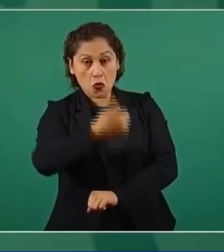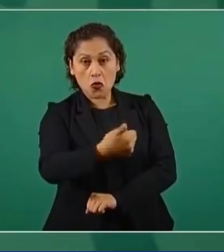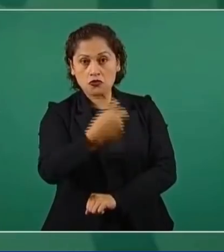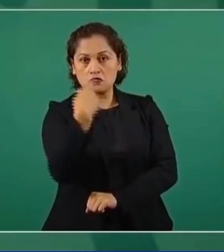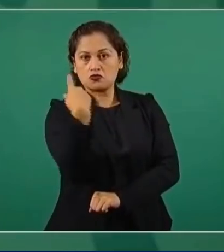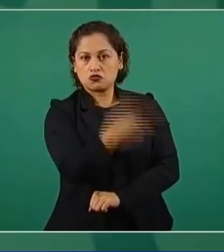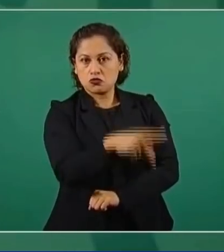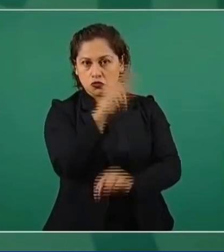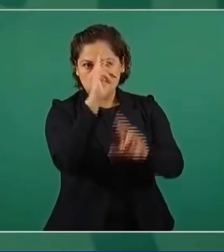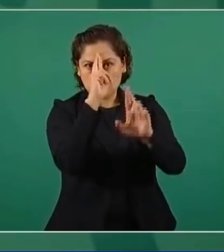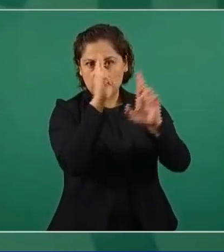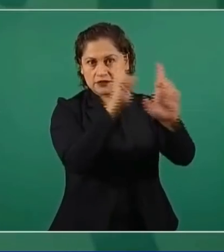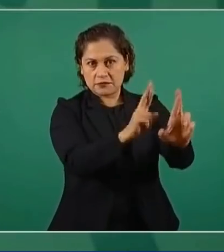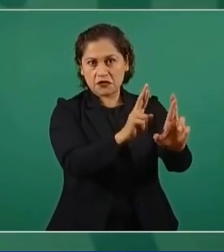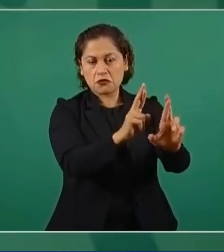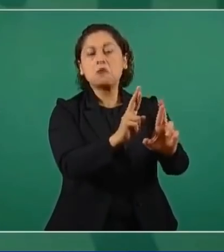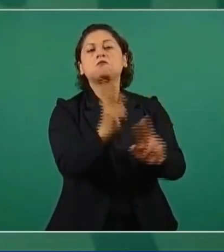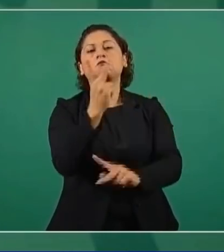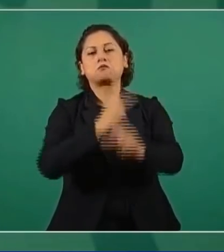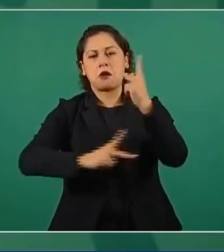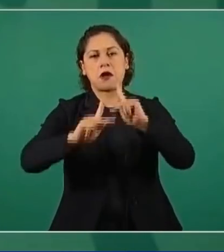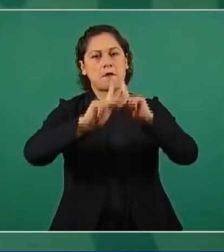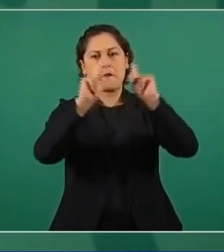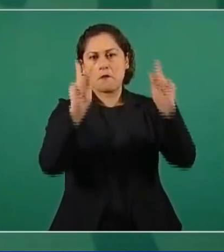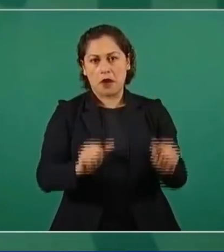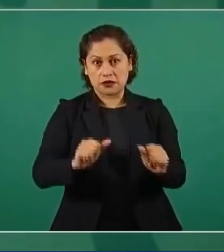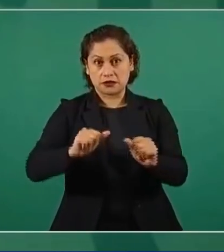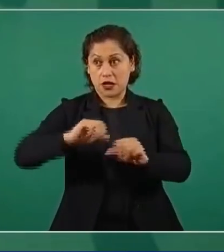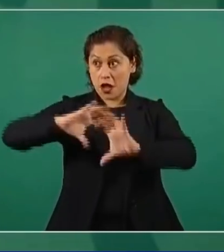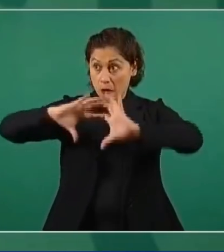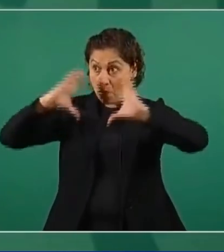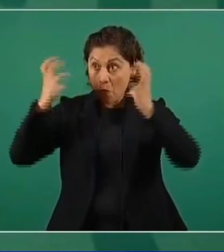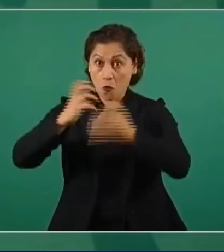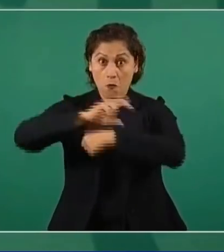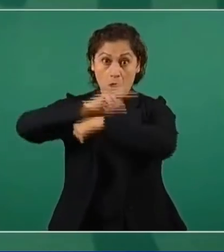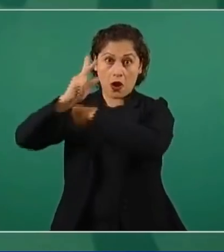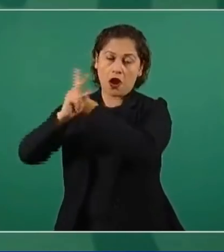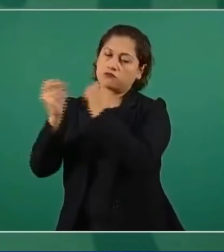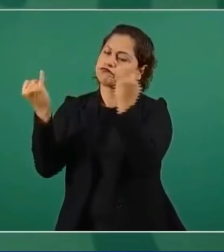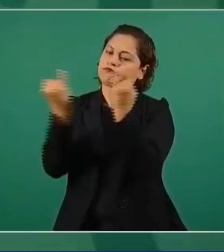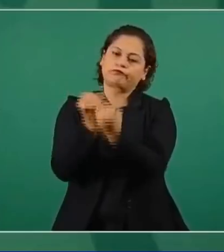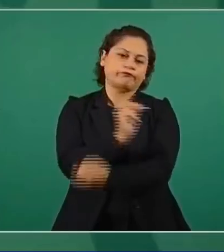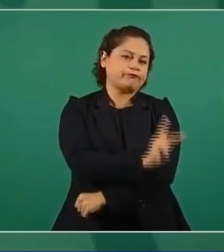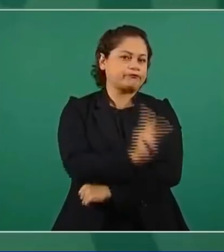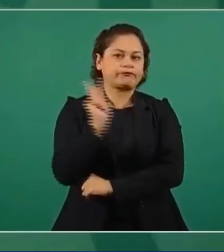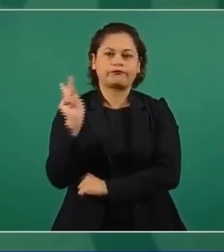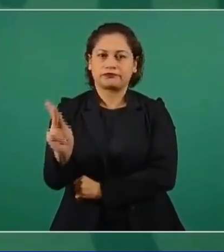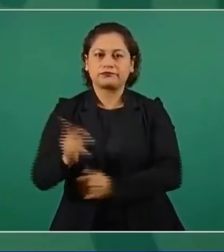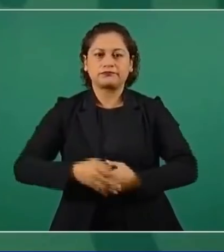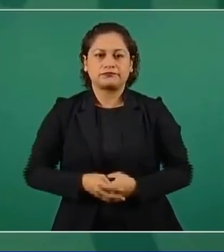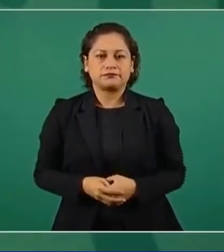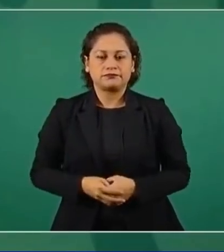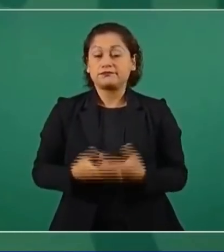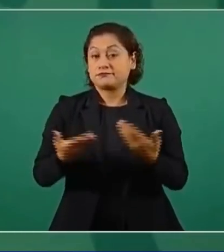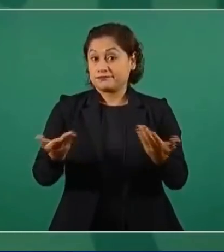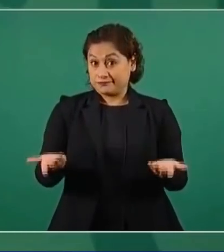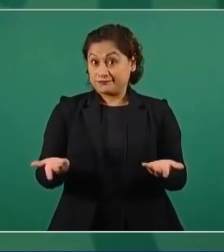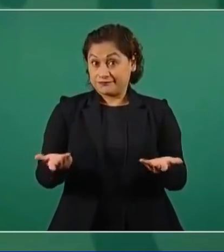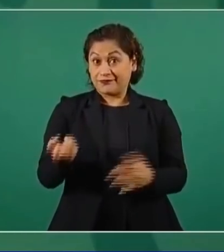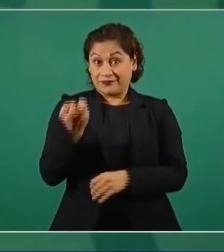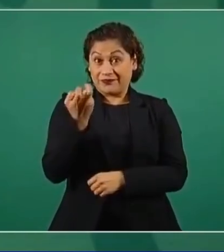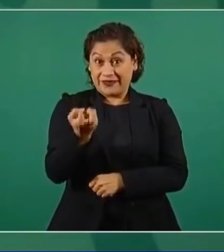es la paz. Y esta misma política se